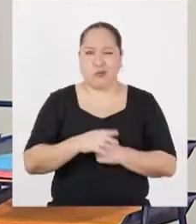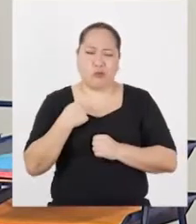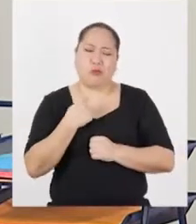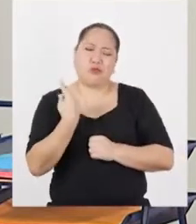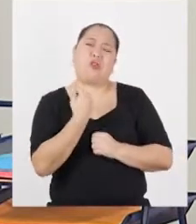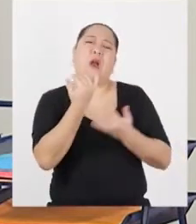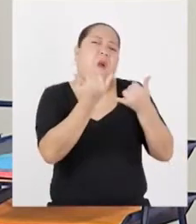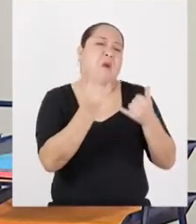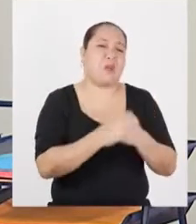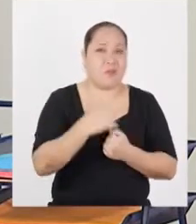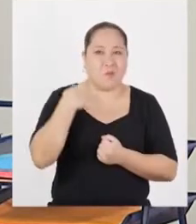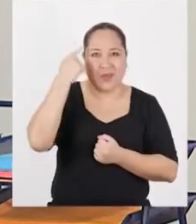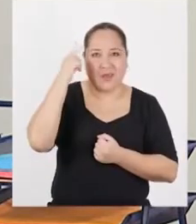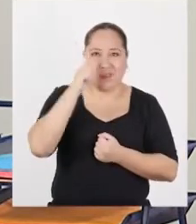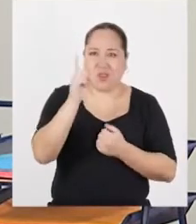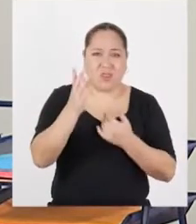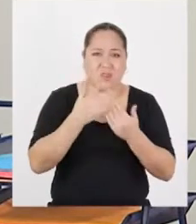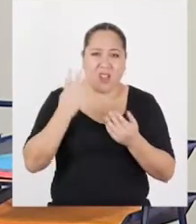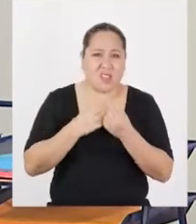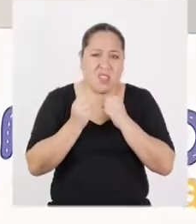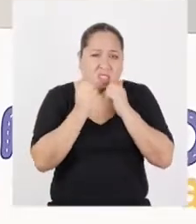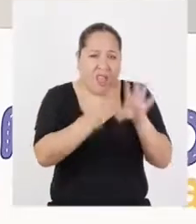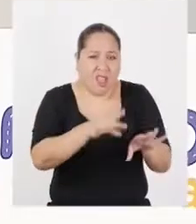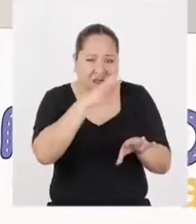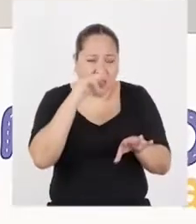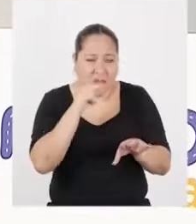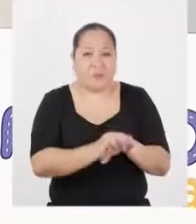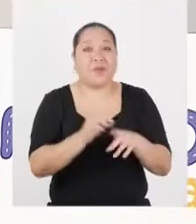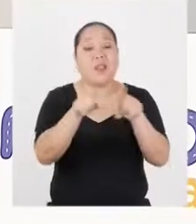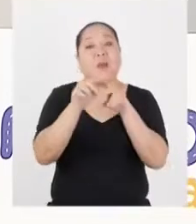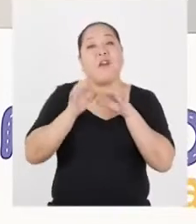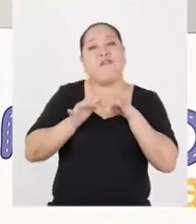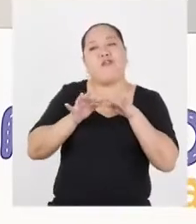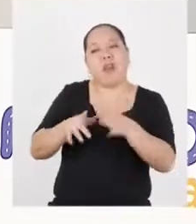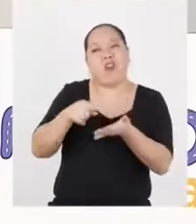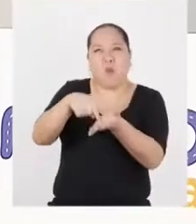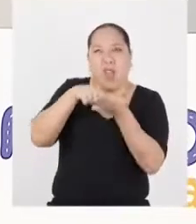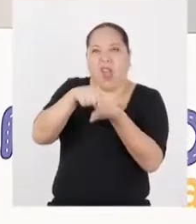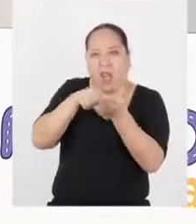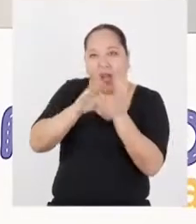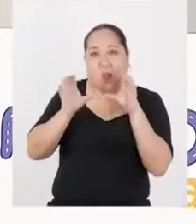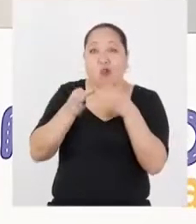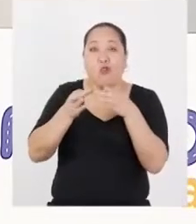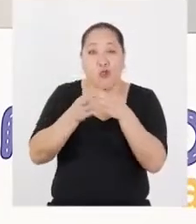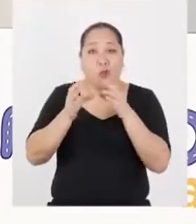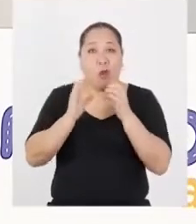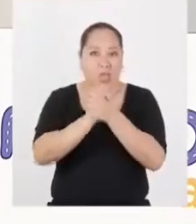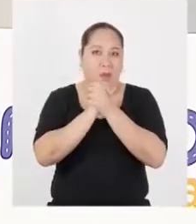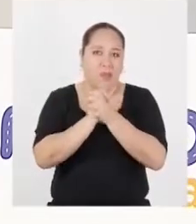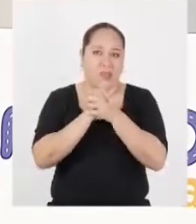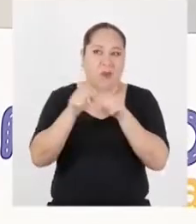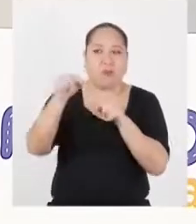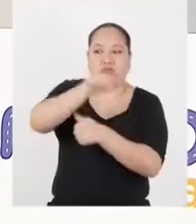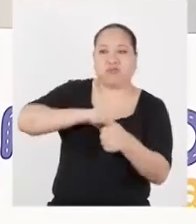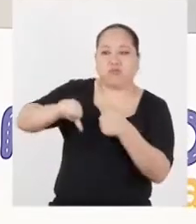Eso es lo que piensan. Como si fuera fácil dejar la droga. También está la influencia. O la presión del grupo de amigas y amigos. Y